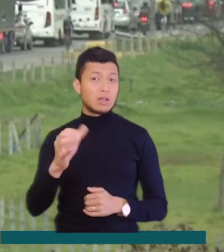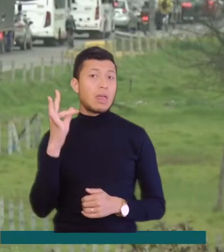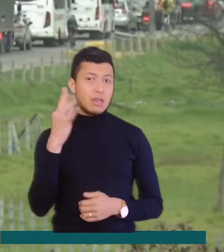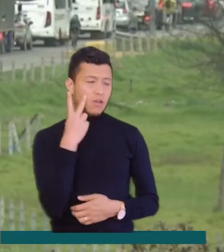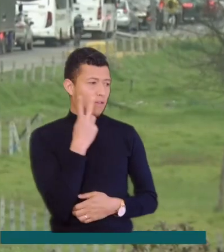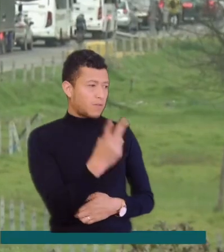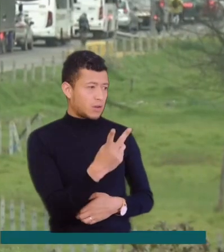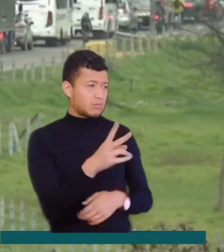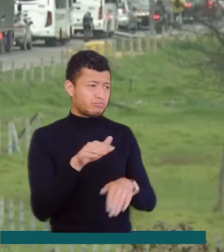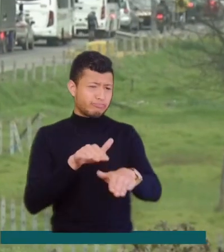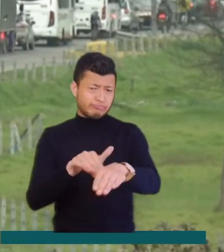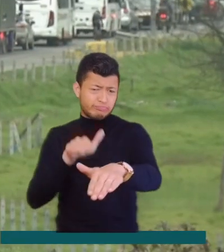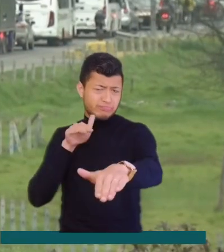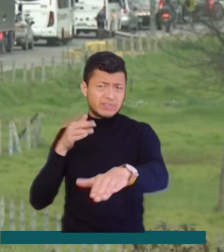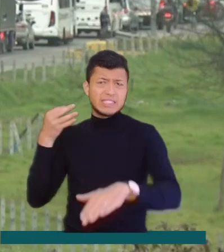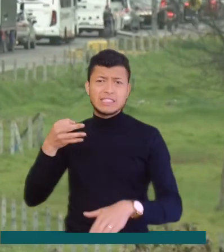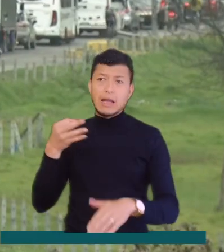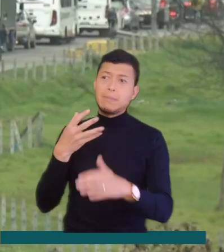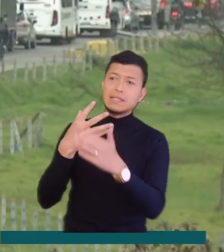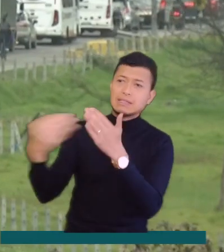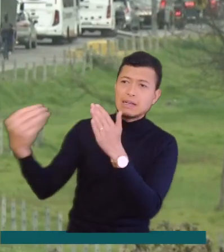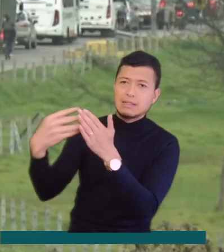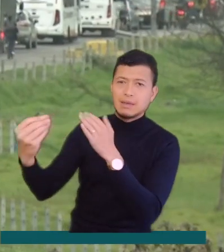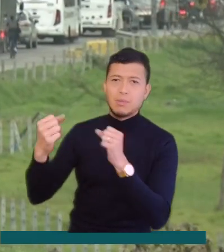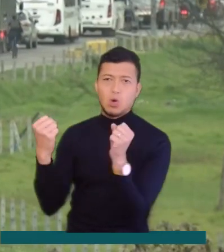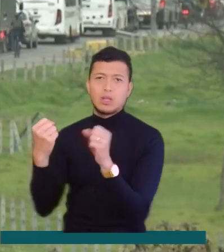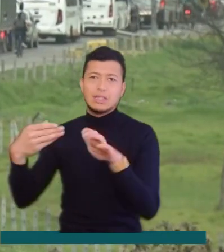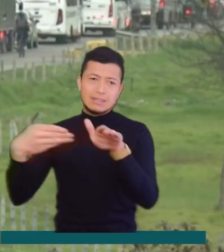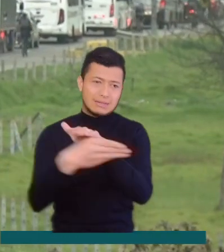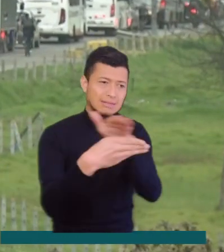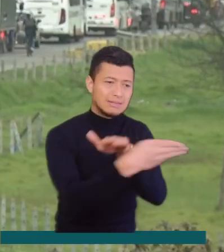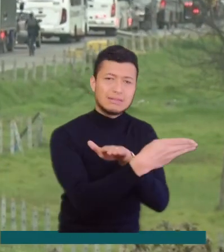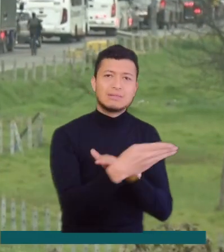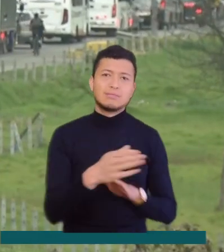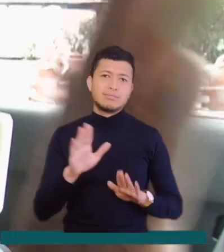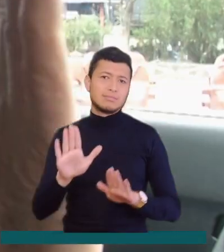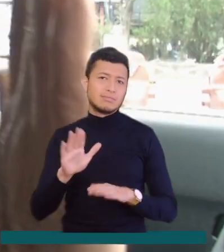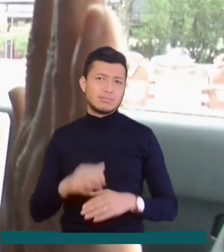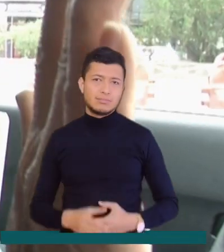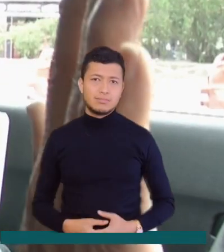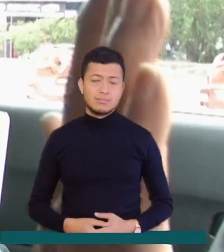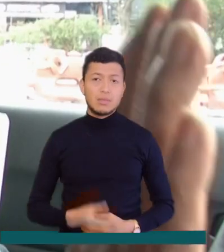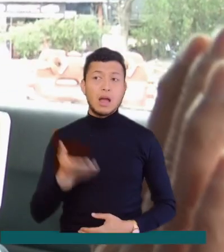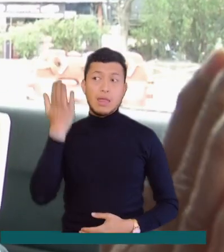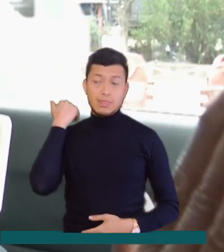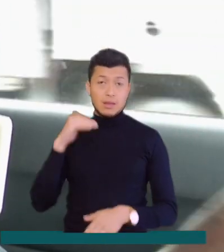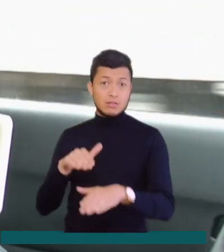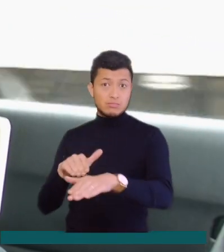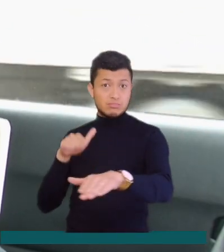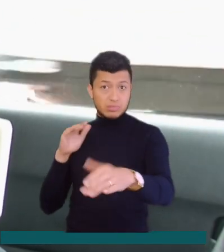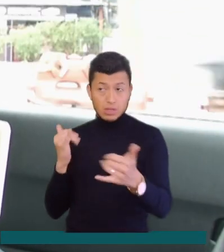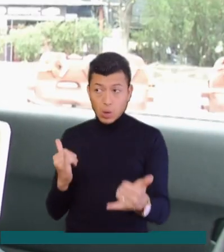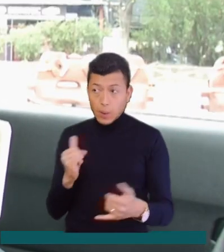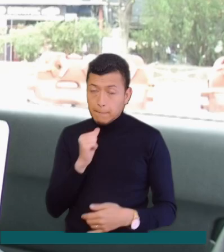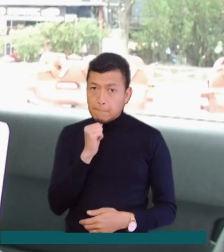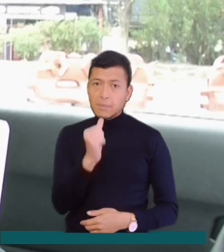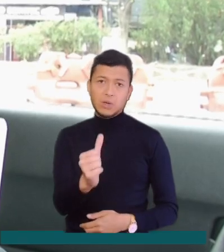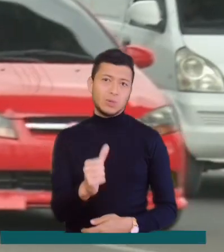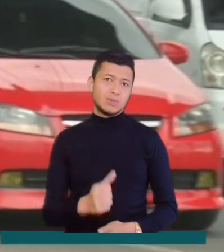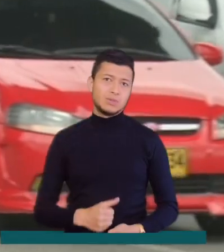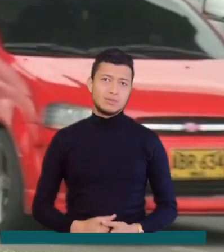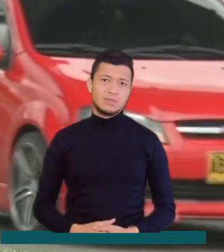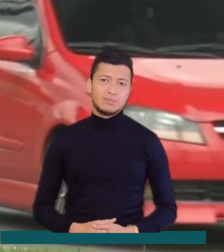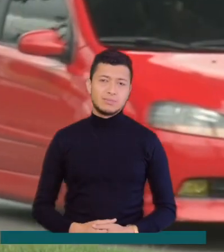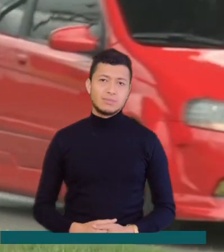los monumentales trancones que siempre se han presentado para salir y entrar a Bogotá. Antes pues había trancón, pero no como ahora.